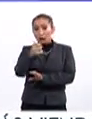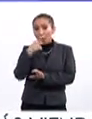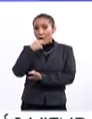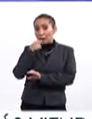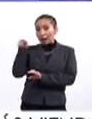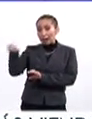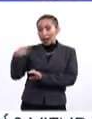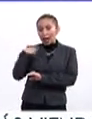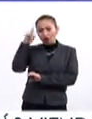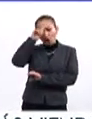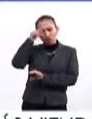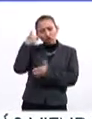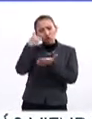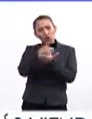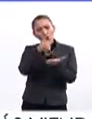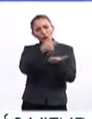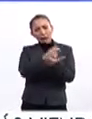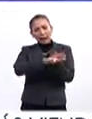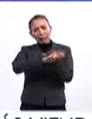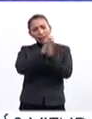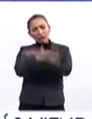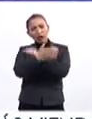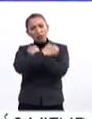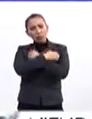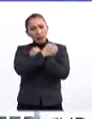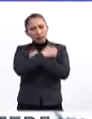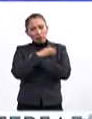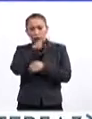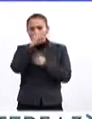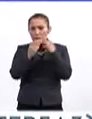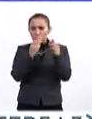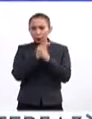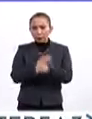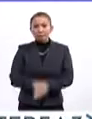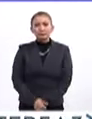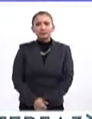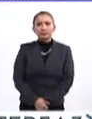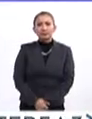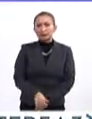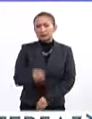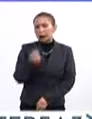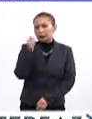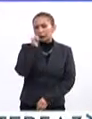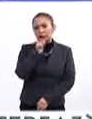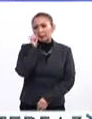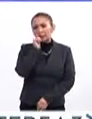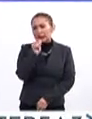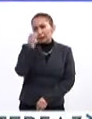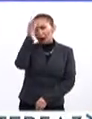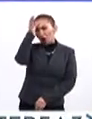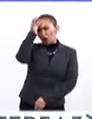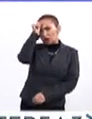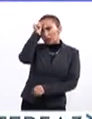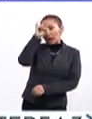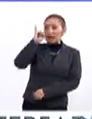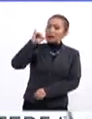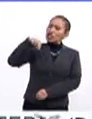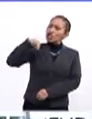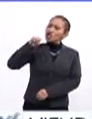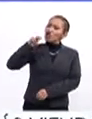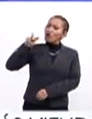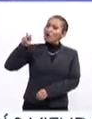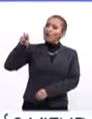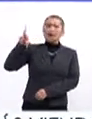actualmente es consultor en el ámbito de la transformación educativa en todo el mundo. Normalmente se utiliza el concepto innovar, ¿no?